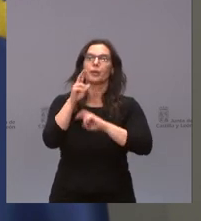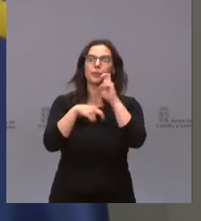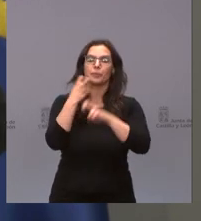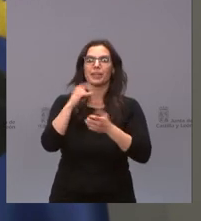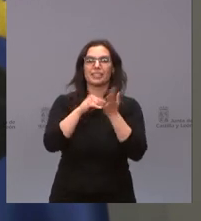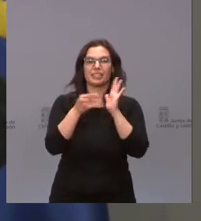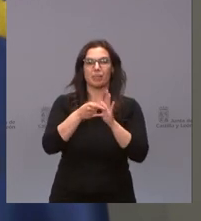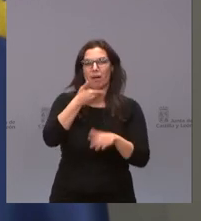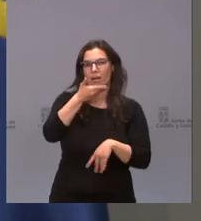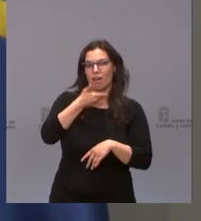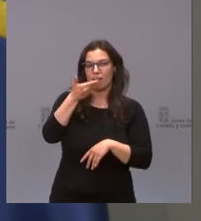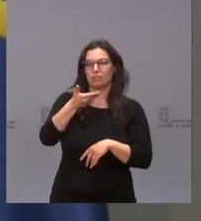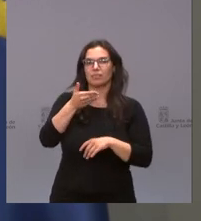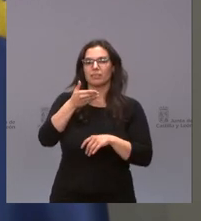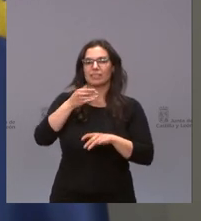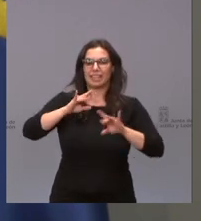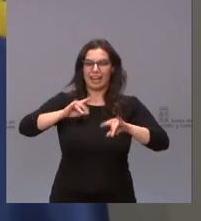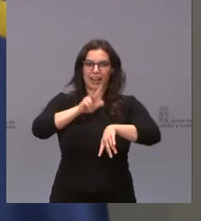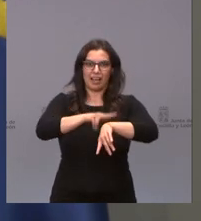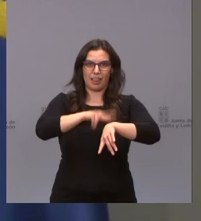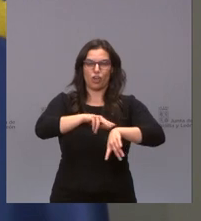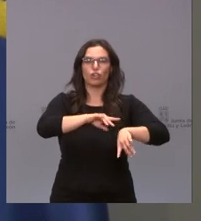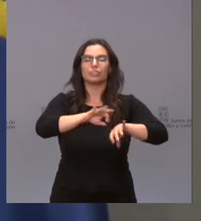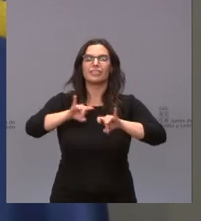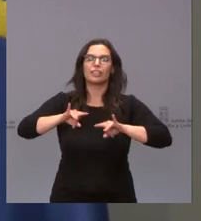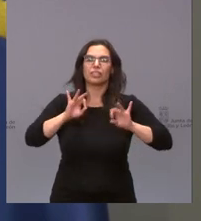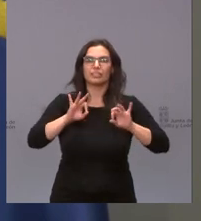climatización de la Delegación Territorial de Ávila.